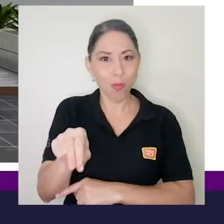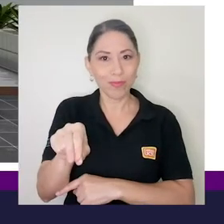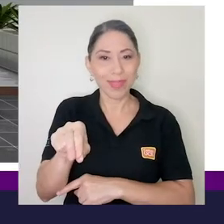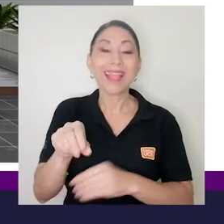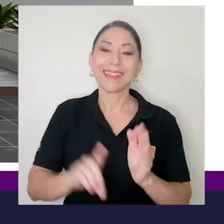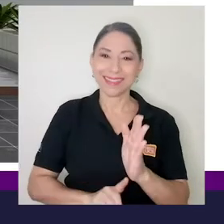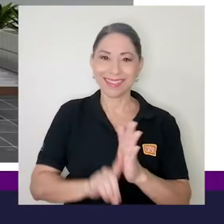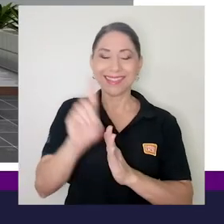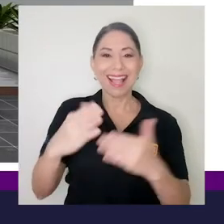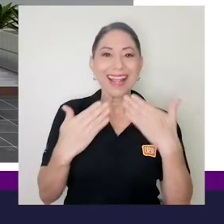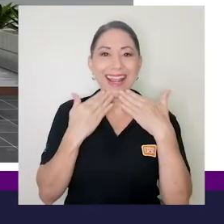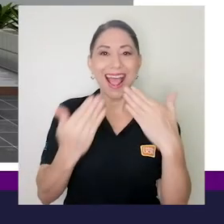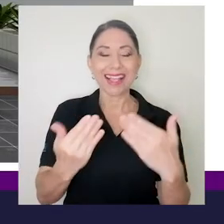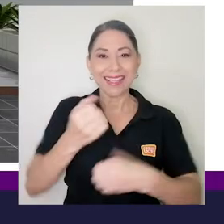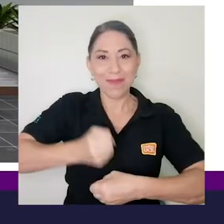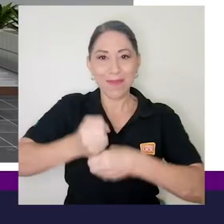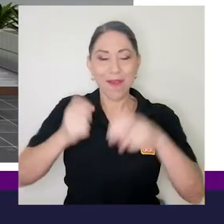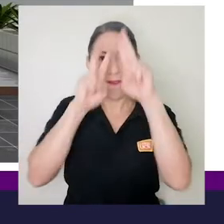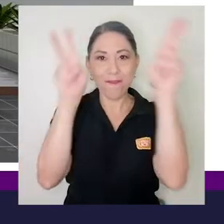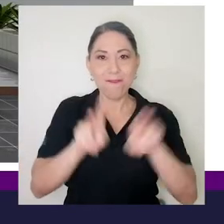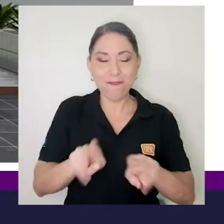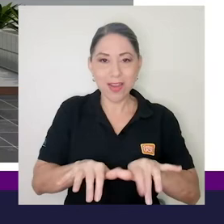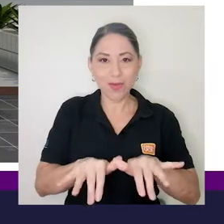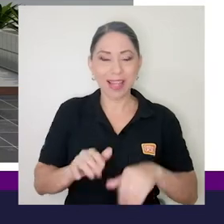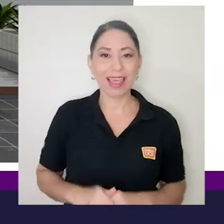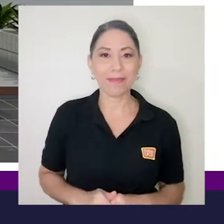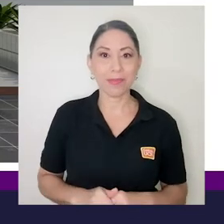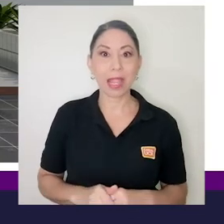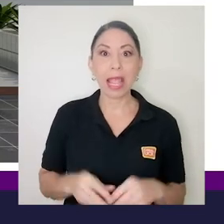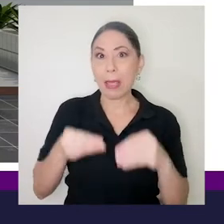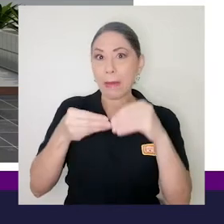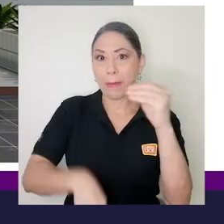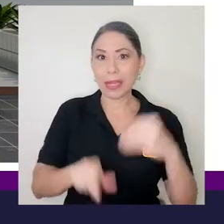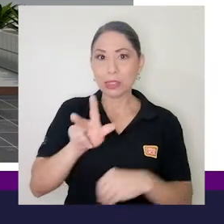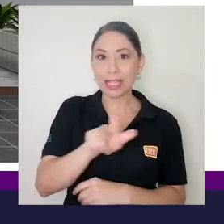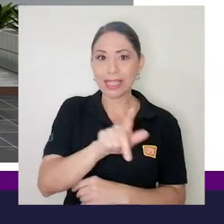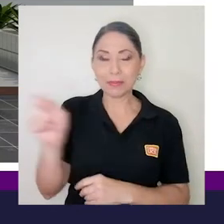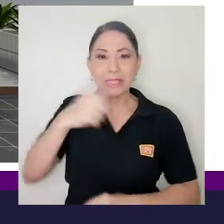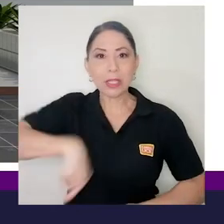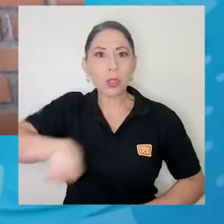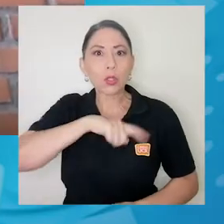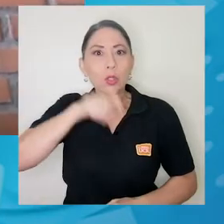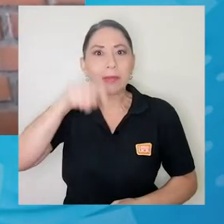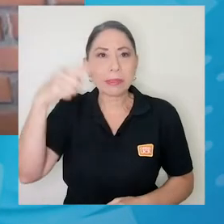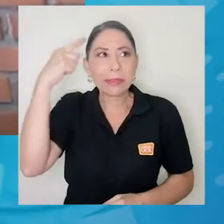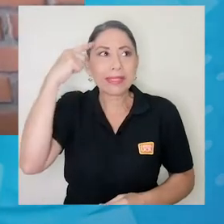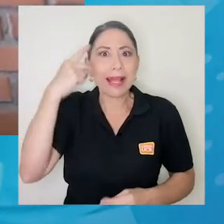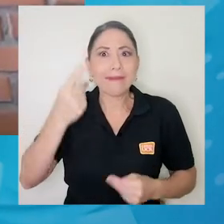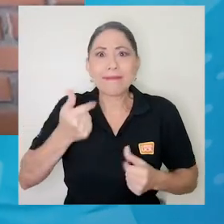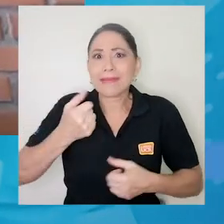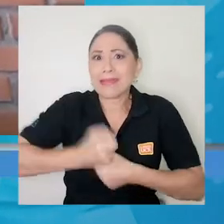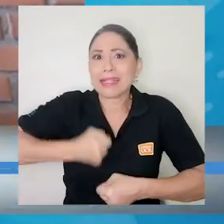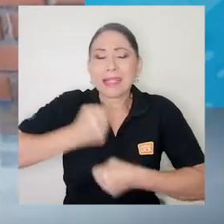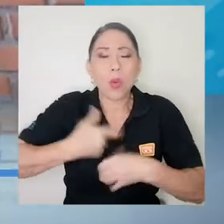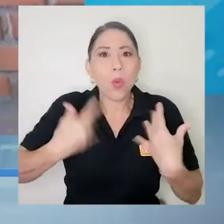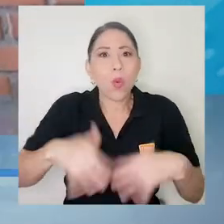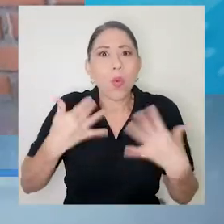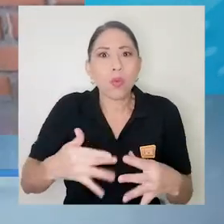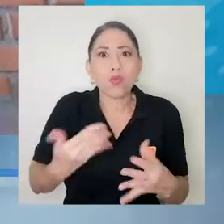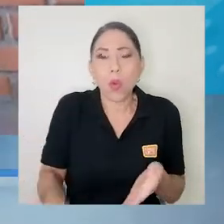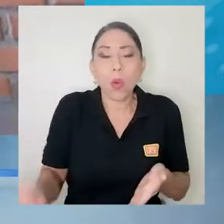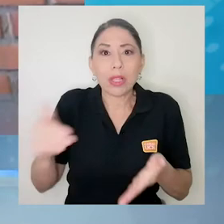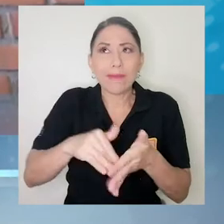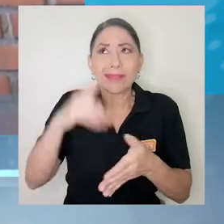desarrollaron gracias a la virtualidad. En menos de tres meses nos tocó pensar y correr mucho y